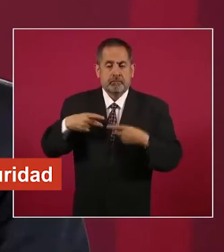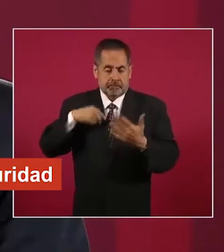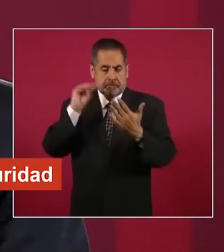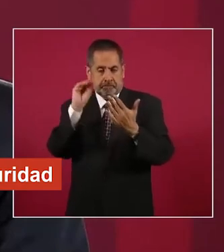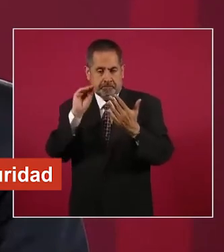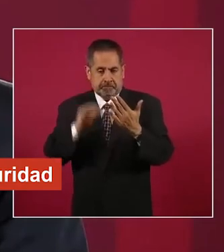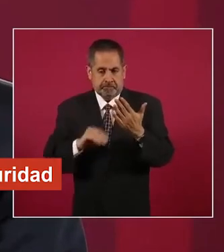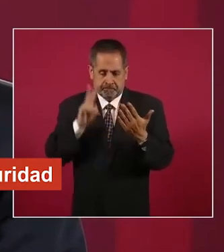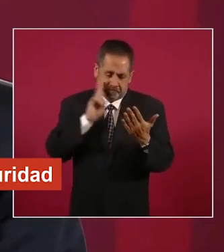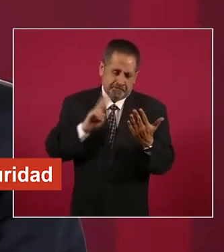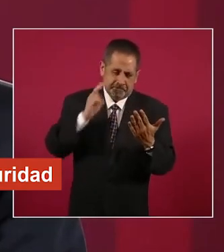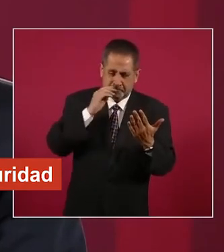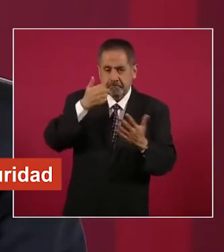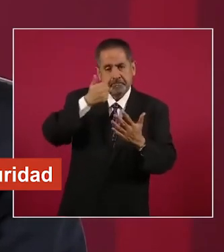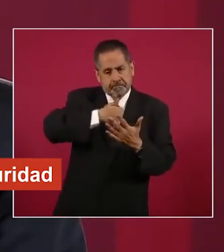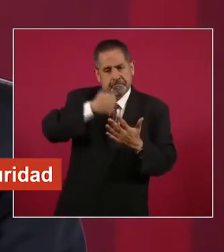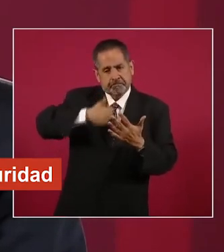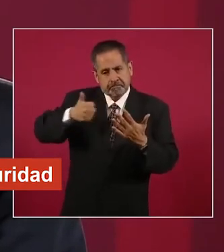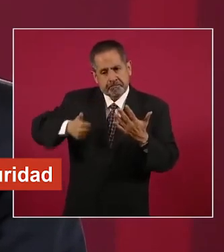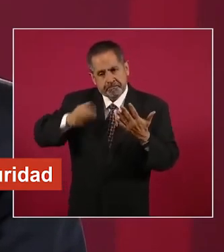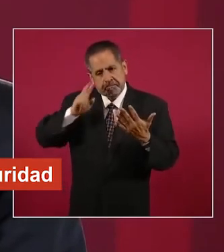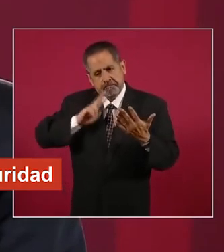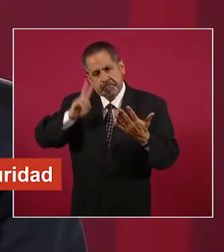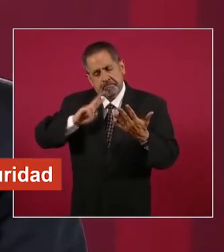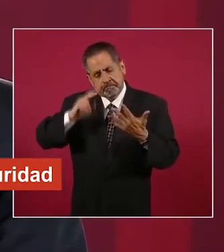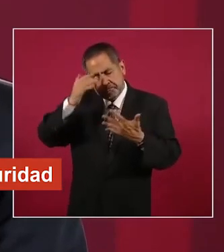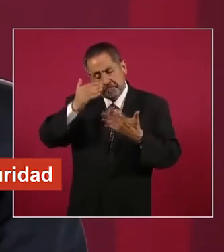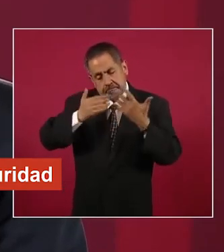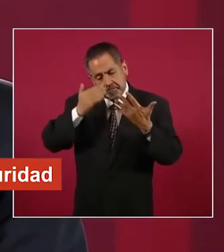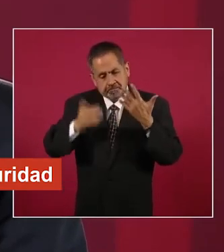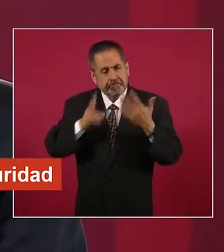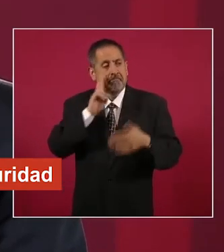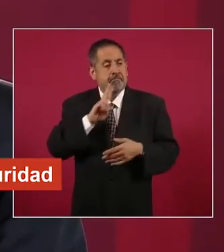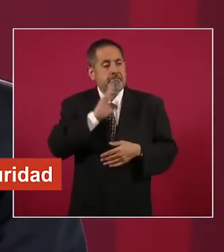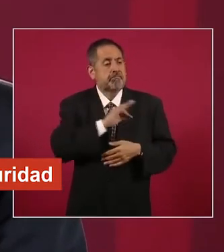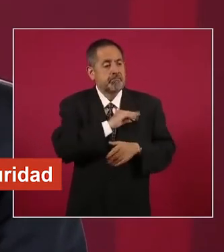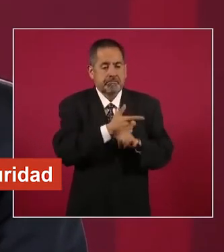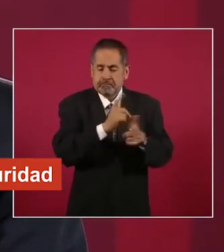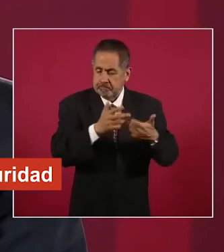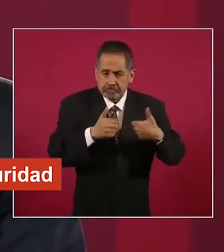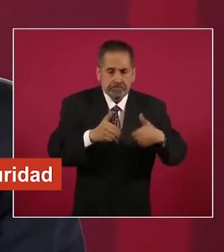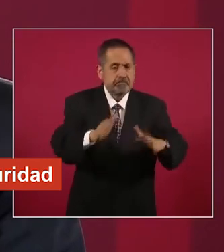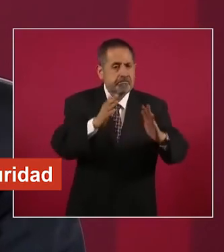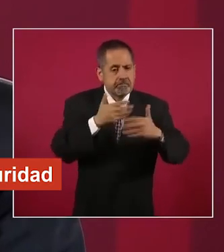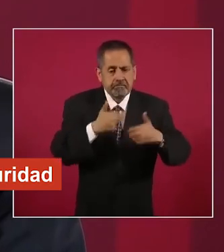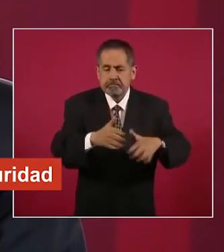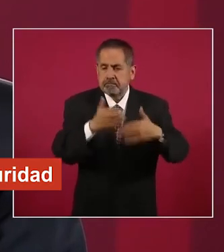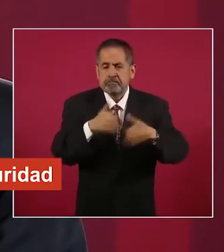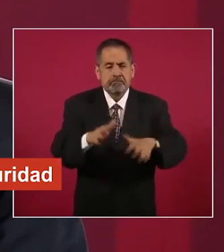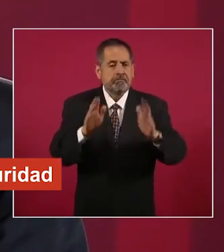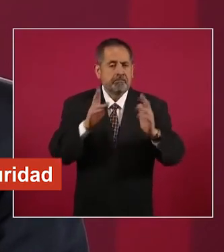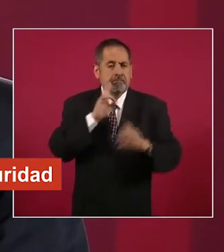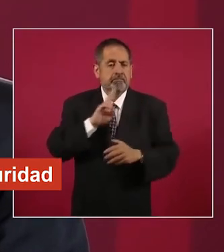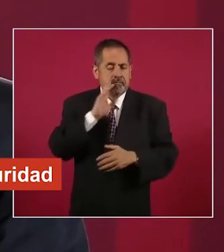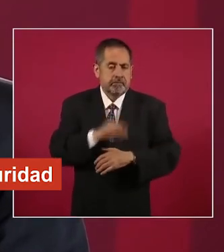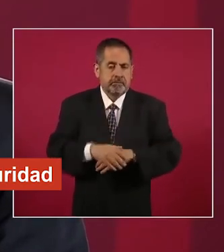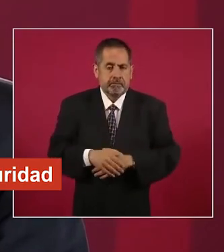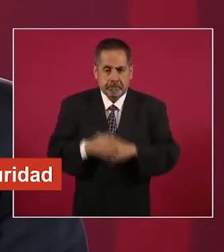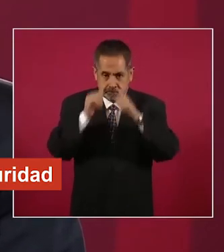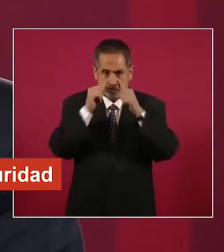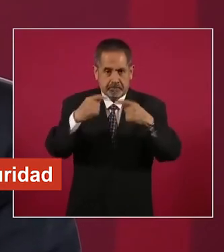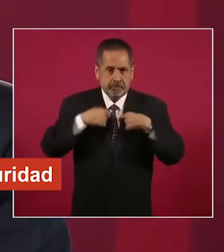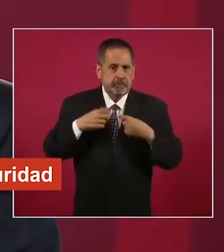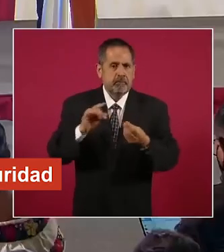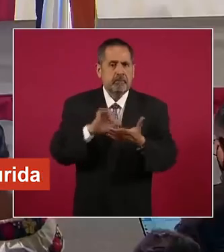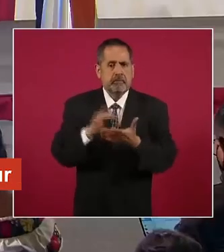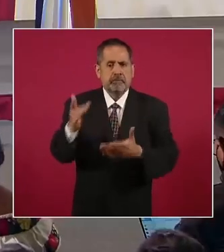se está revisando caso por caso para ver la posibilidad de que puedan obtener su liberación, como lo antes mencionado. Les agradezco mucho su